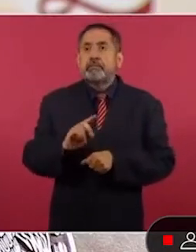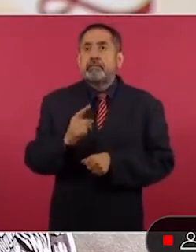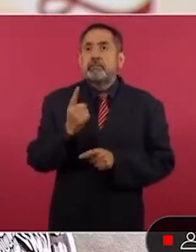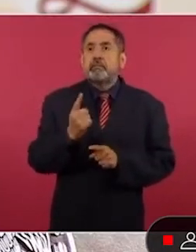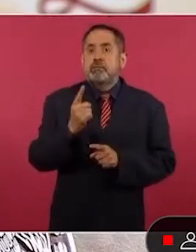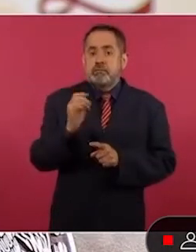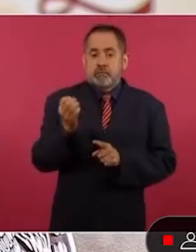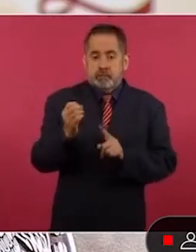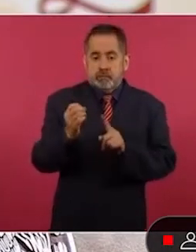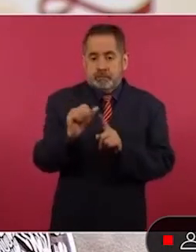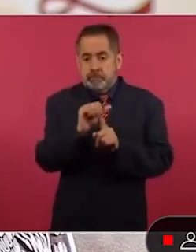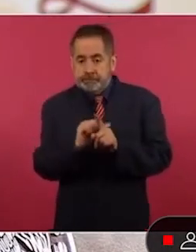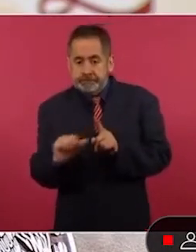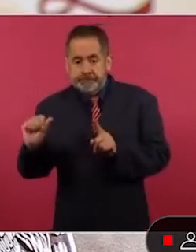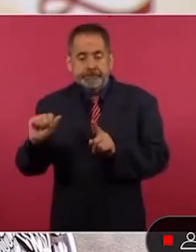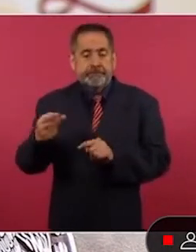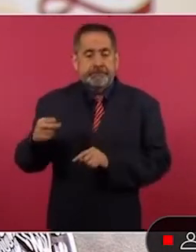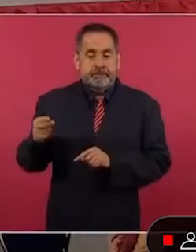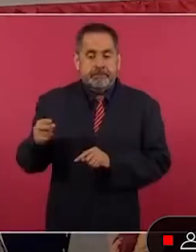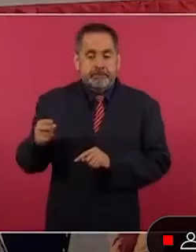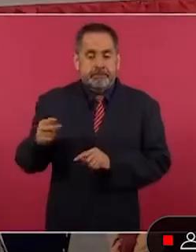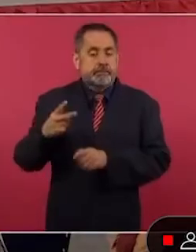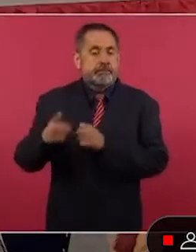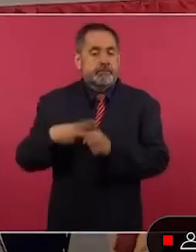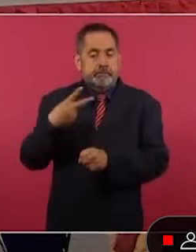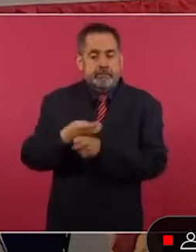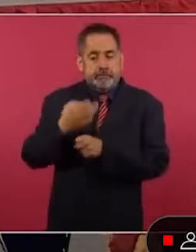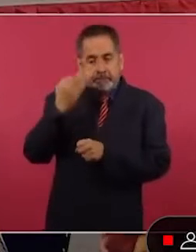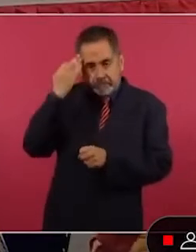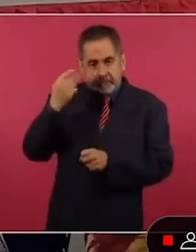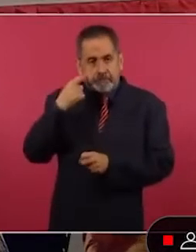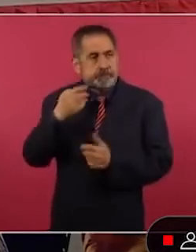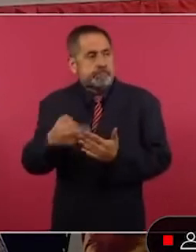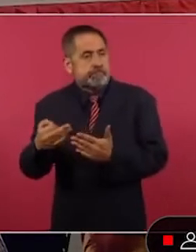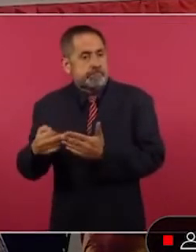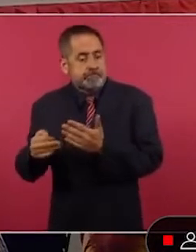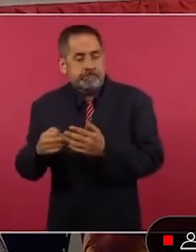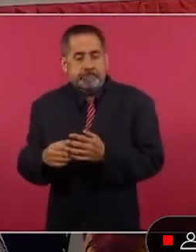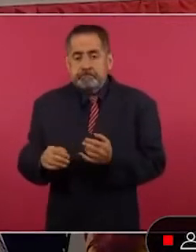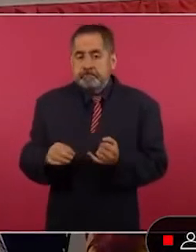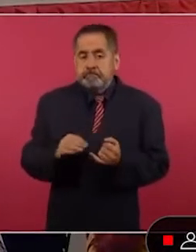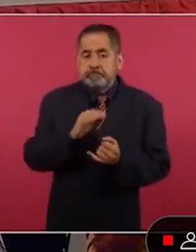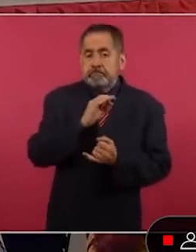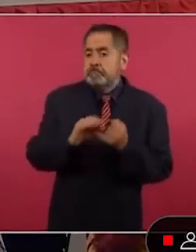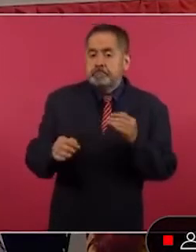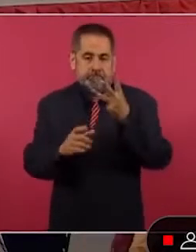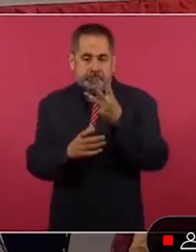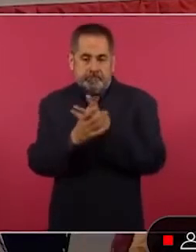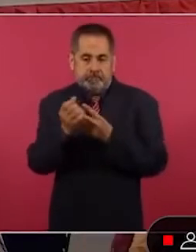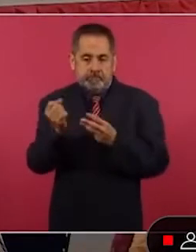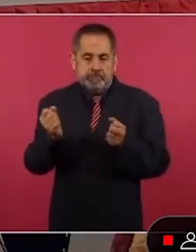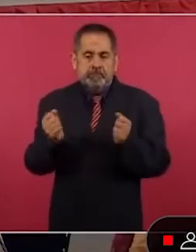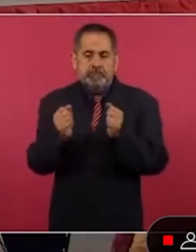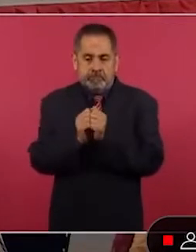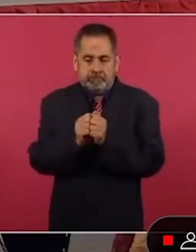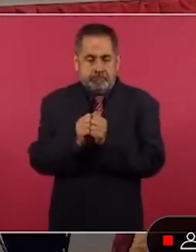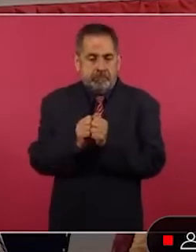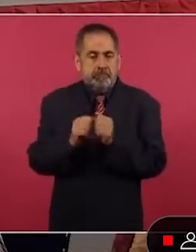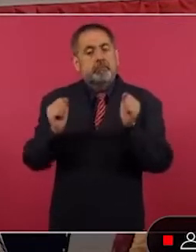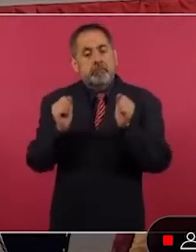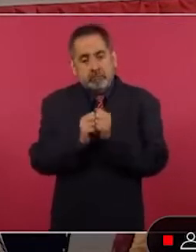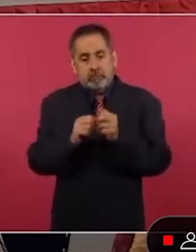final de noviembre con una fase de seguimiento y cerraremos hasta el final del año. Además de